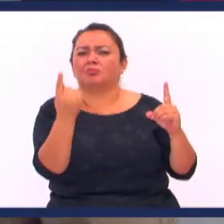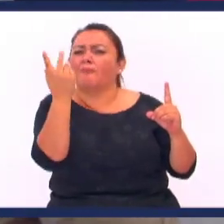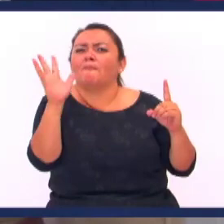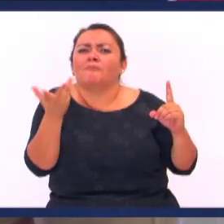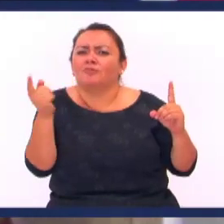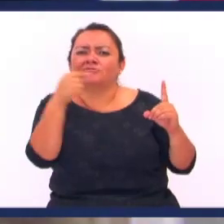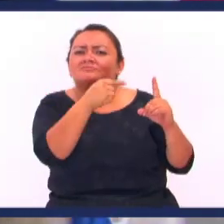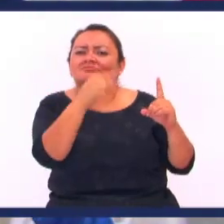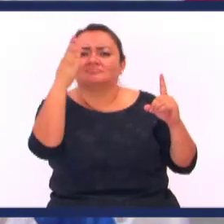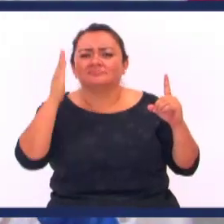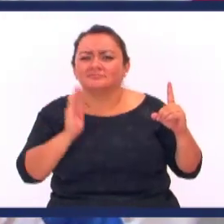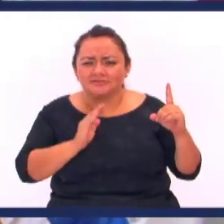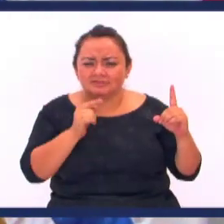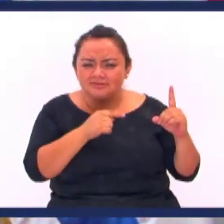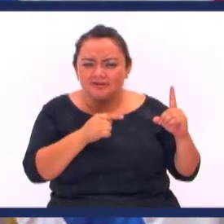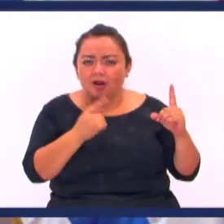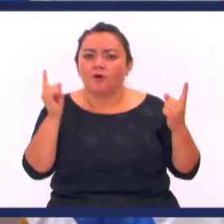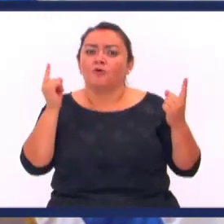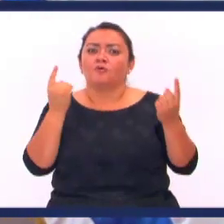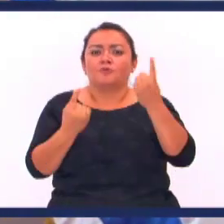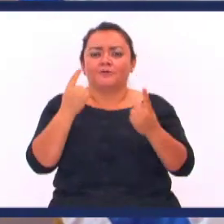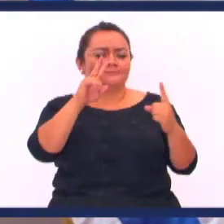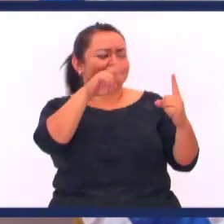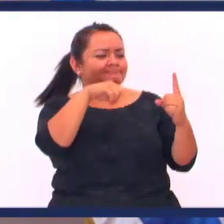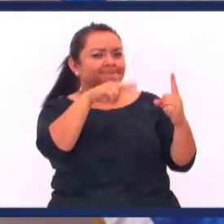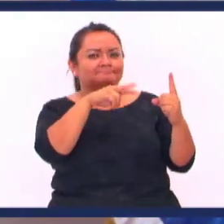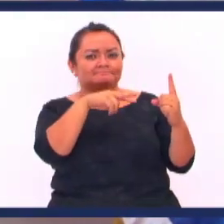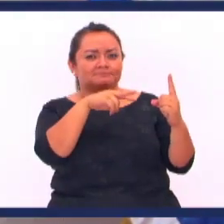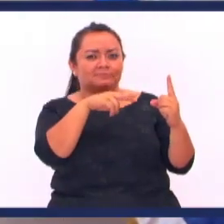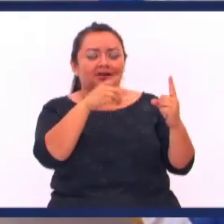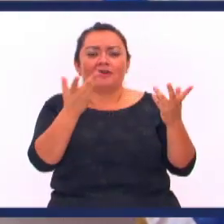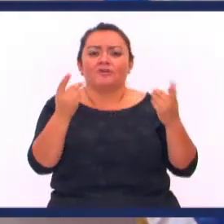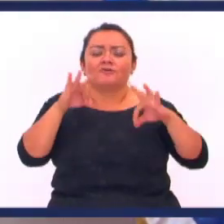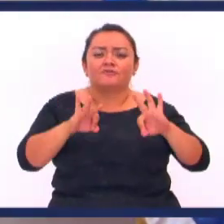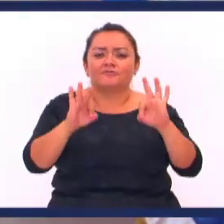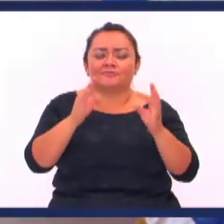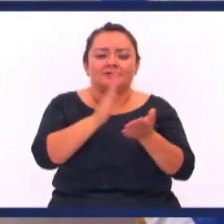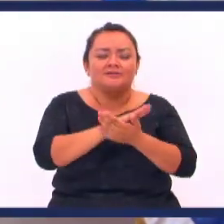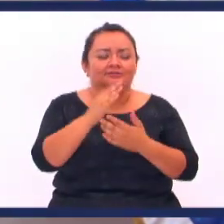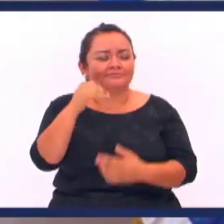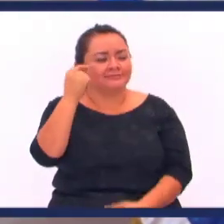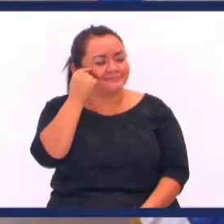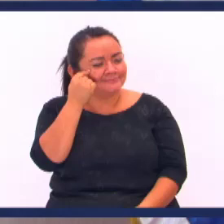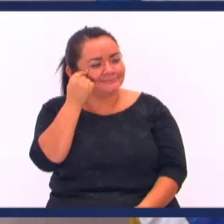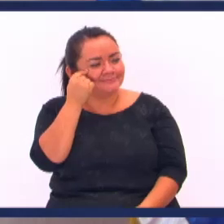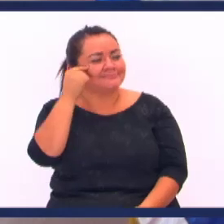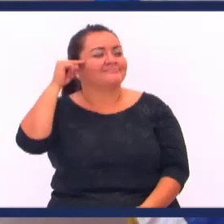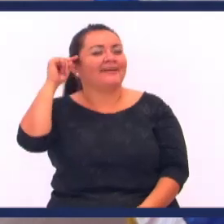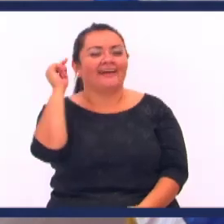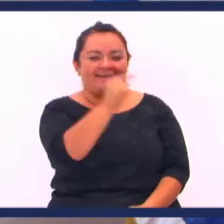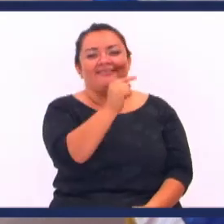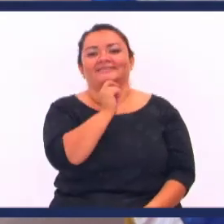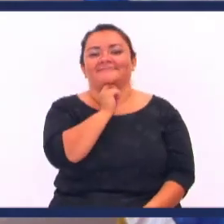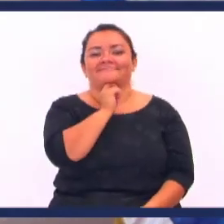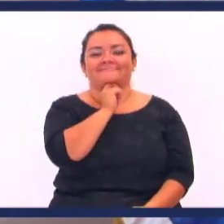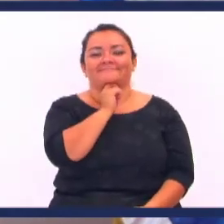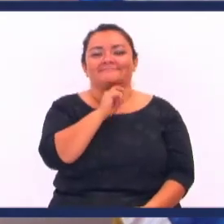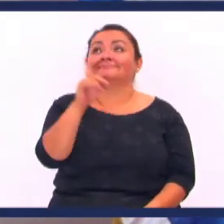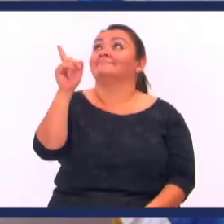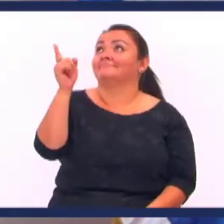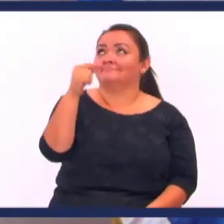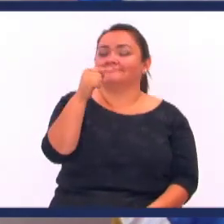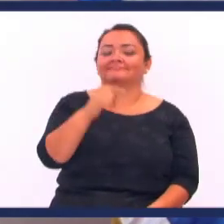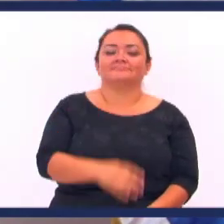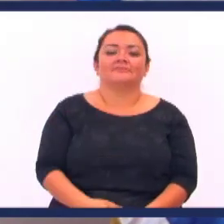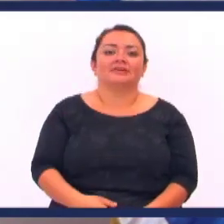¿Qué cualidades O características Presentaba ella De tal manera Que el Espíritu Santo Se reveló a ella Por orden de Dios?